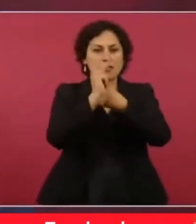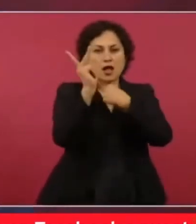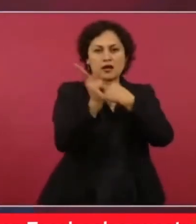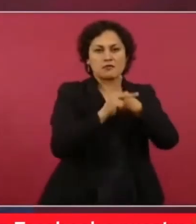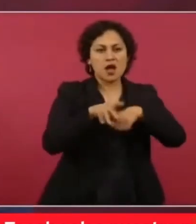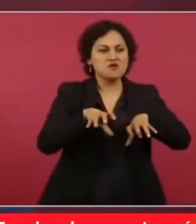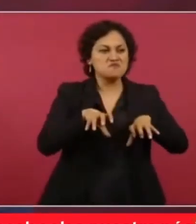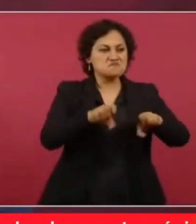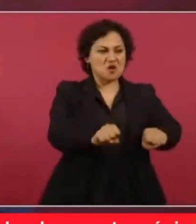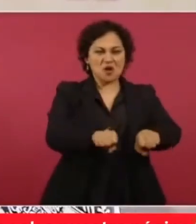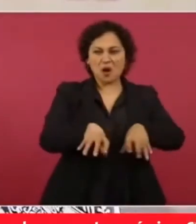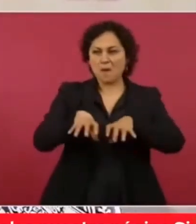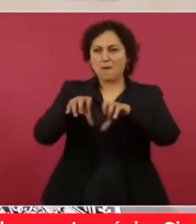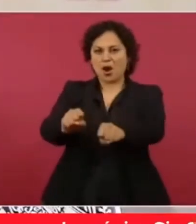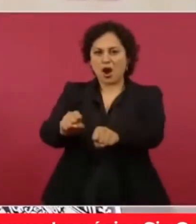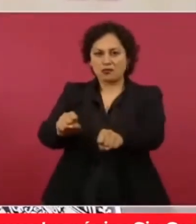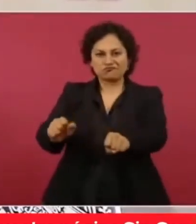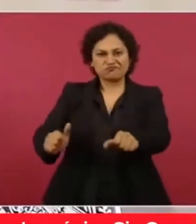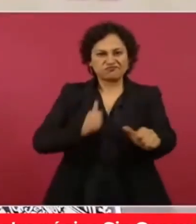ventajosos.